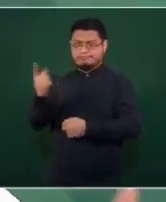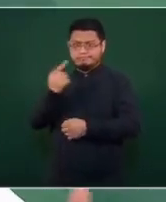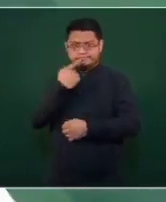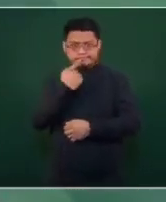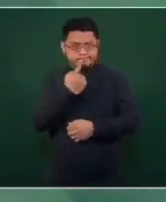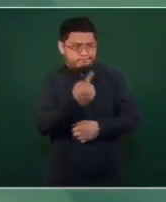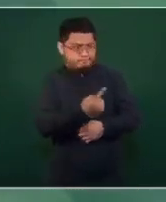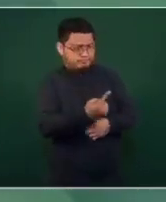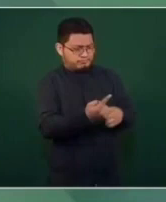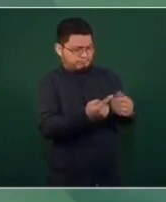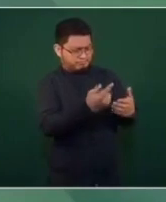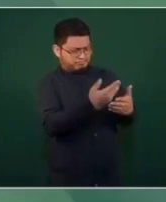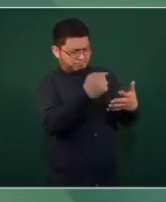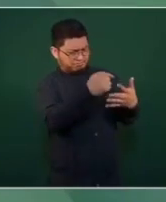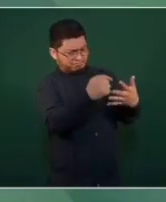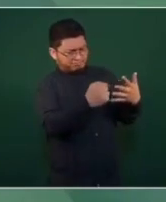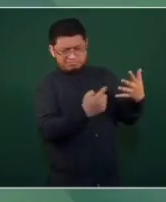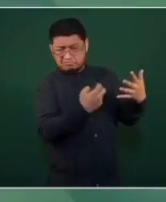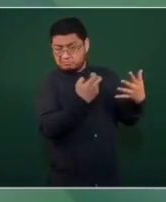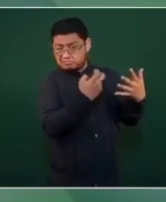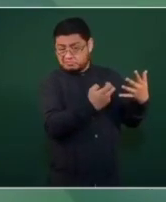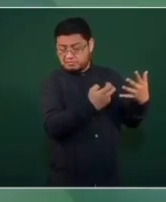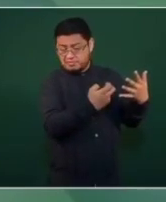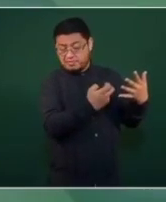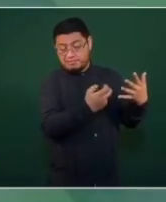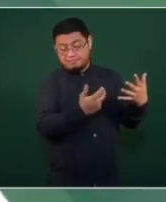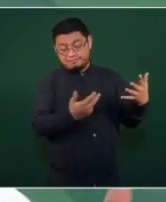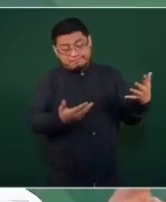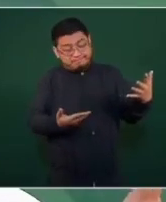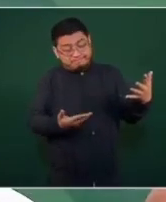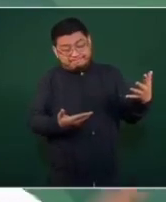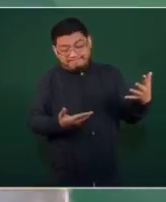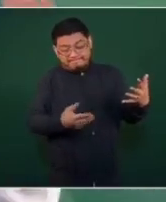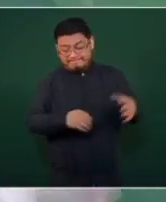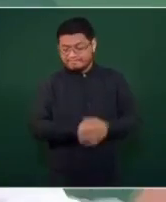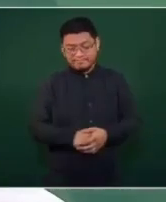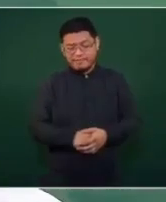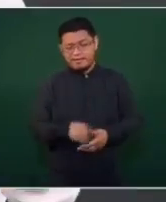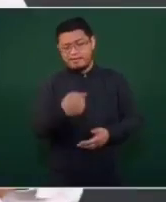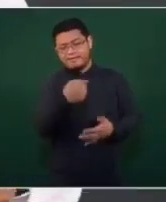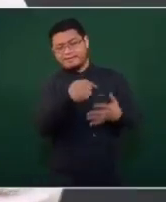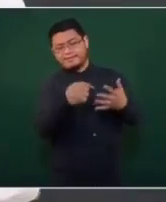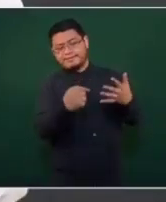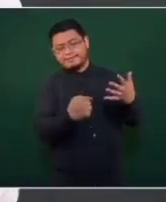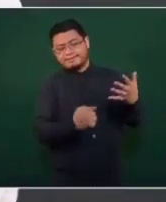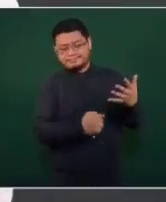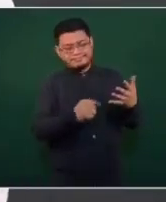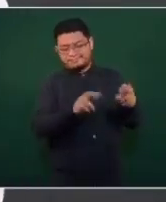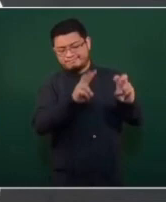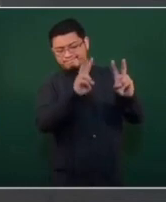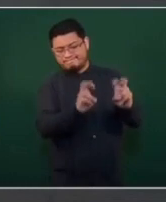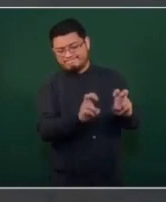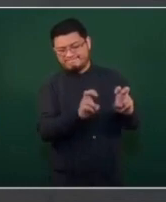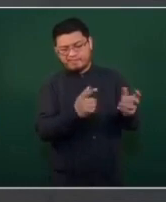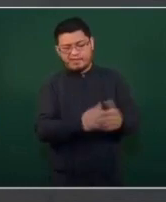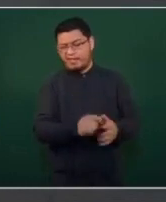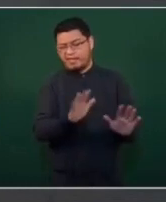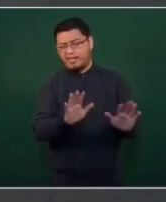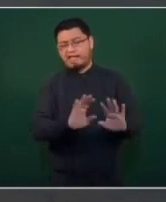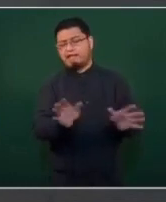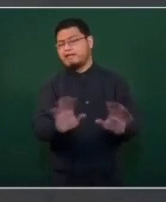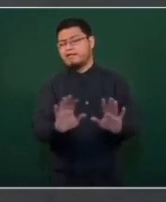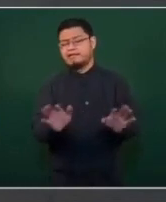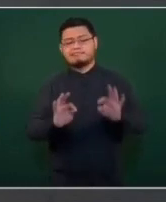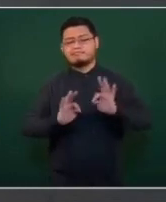no afecta